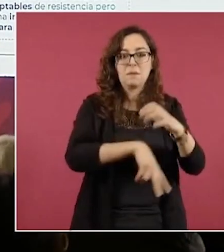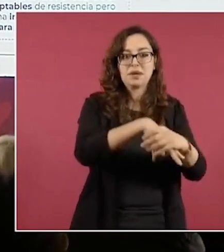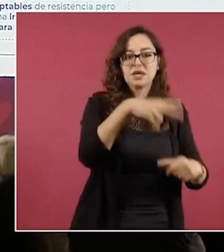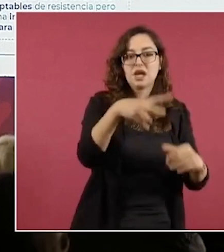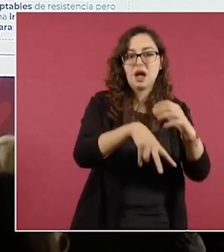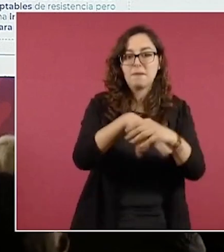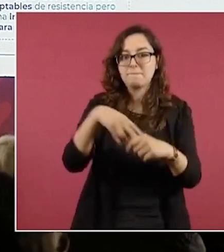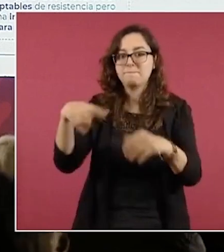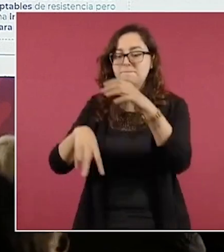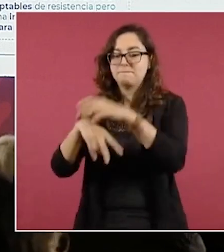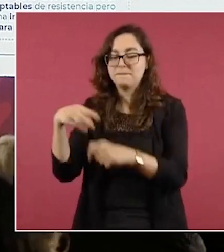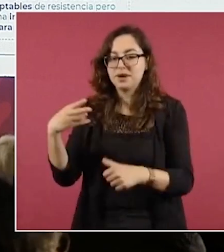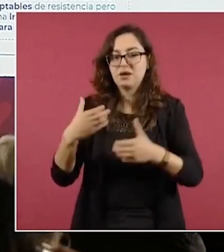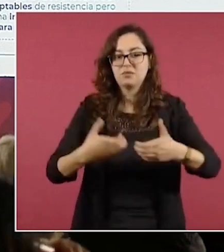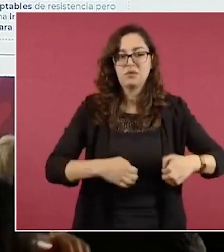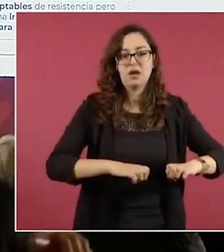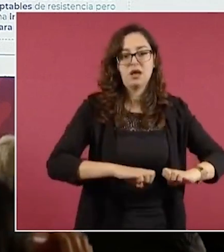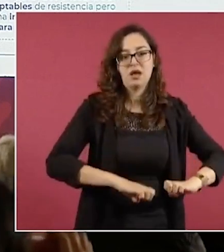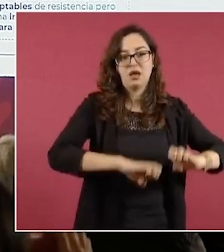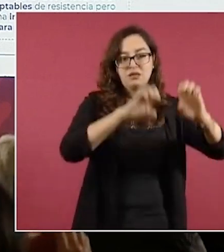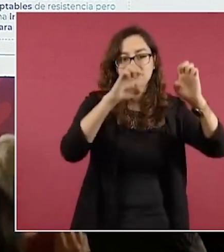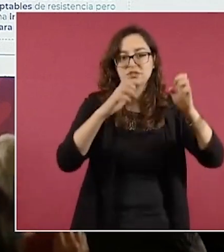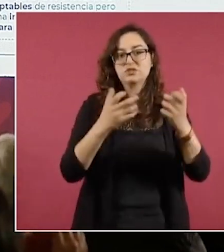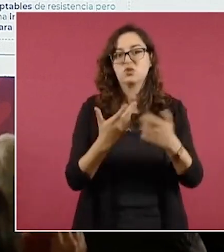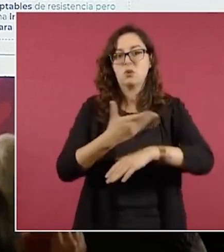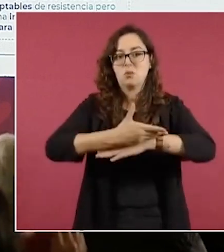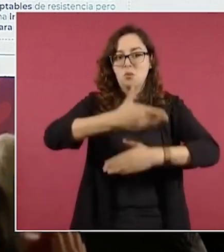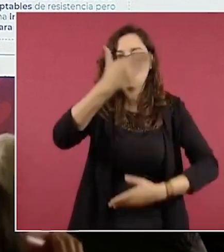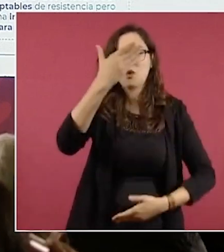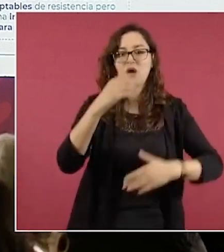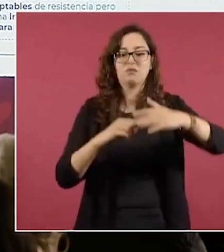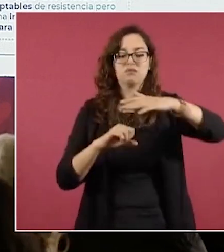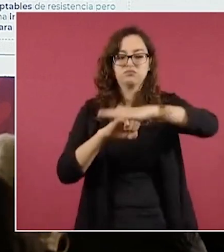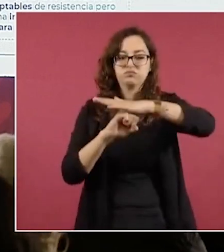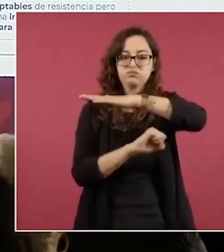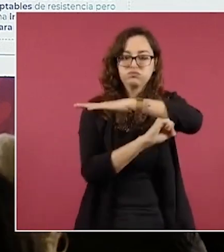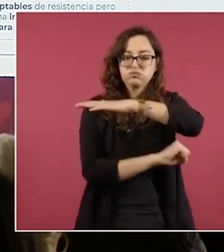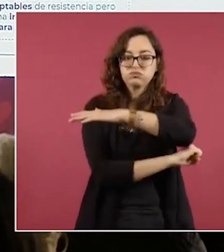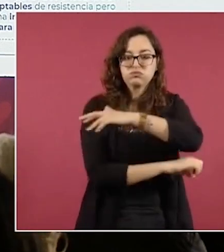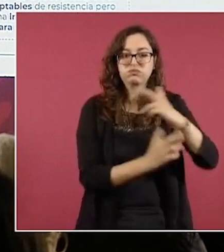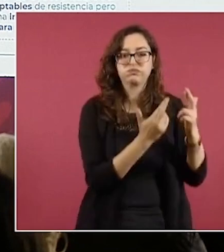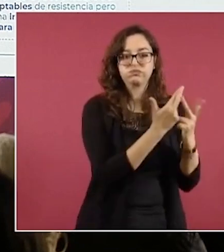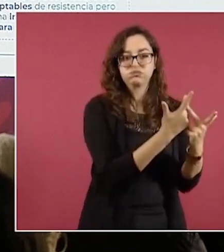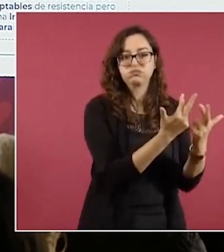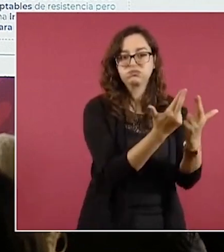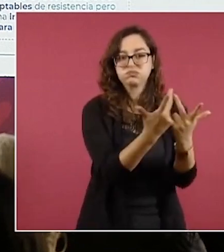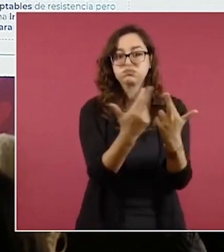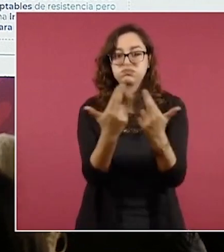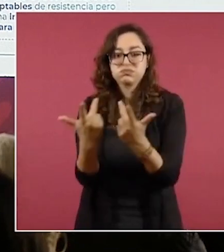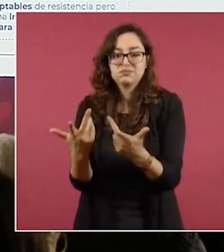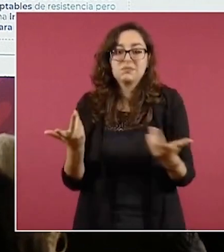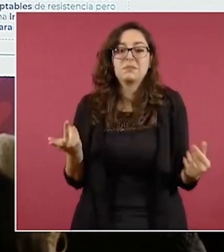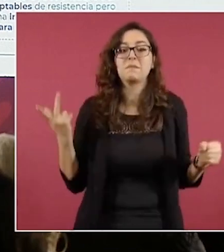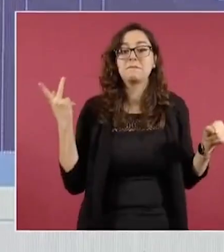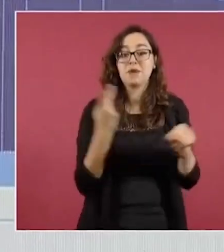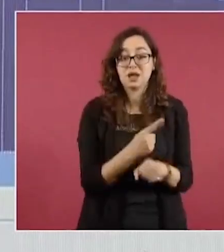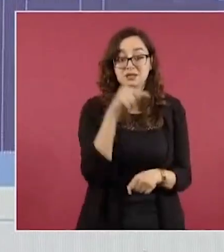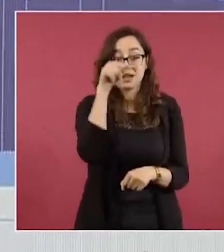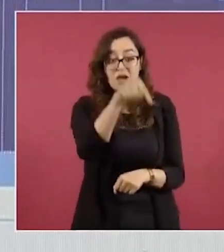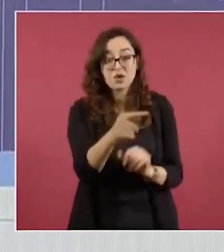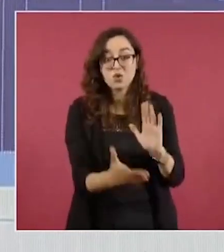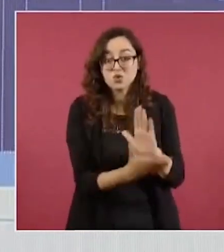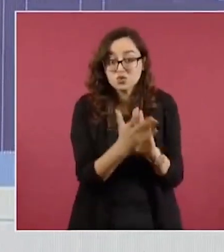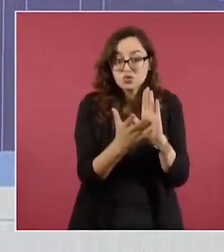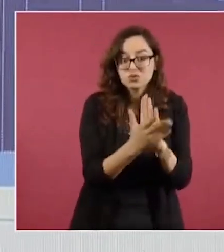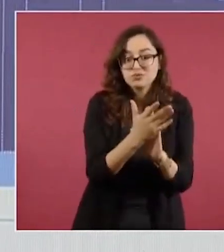grietas en las contratraves. Es decir, es un edificio que se construyó en ese lugar que no era precisamente